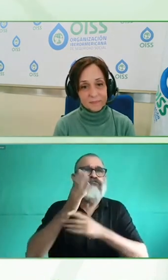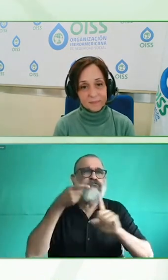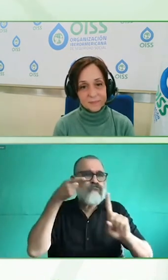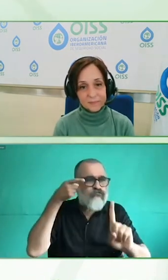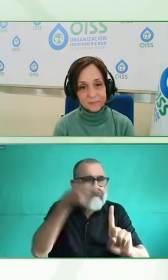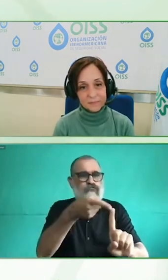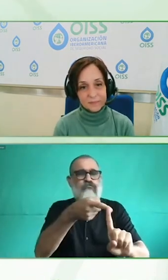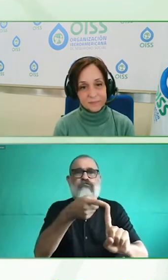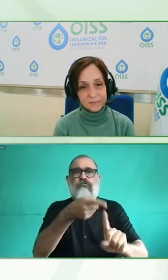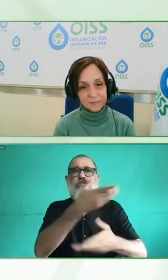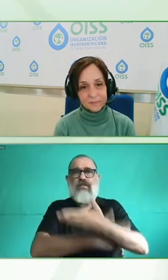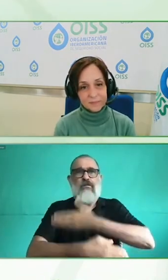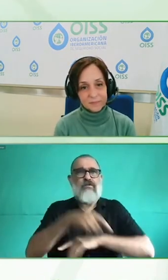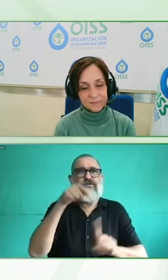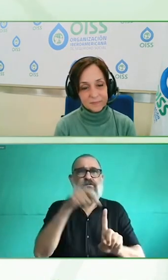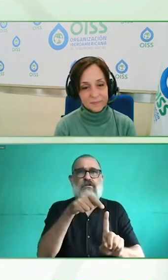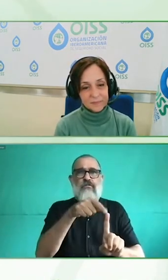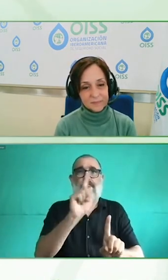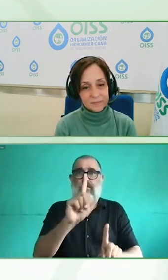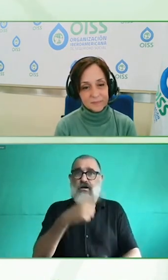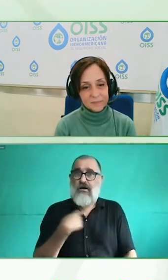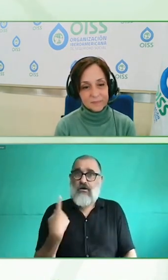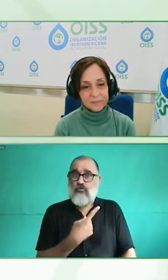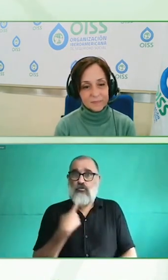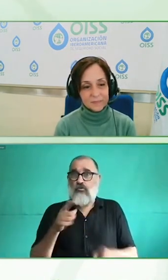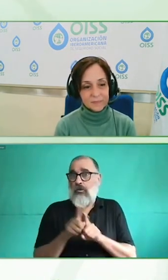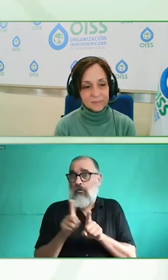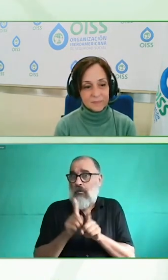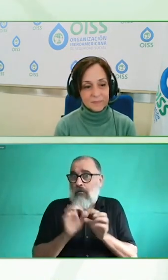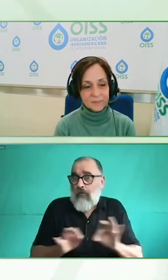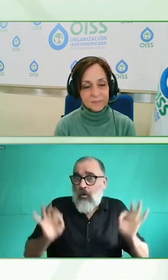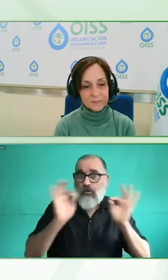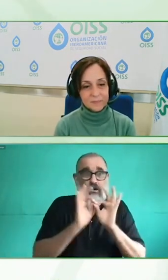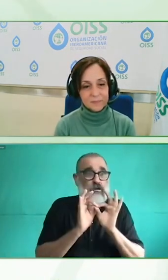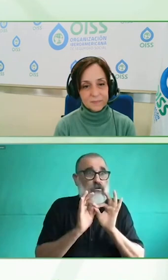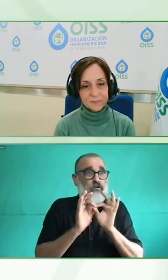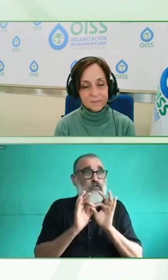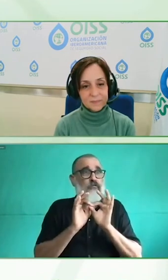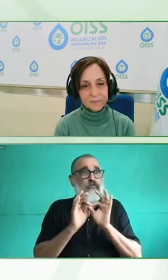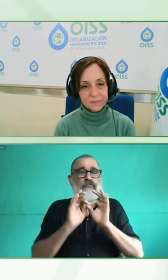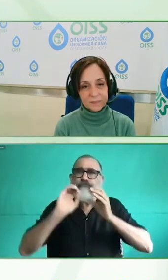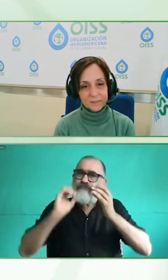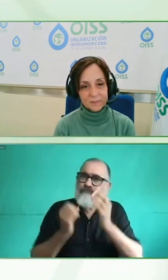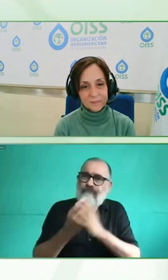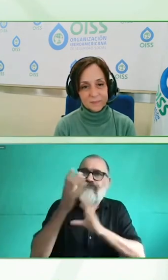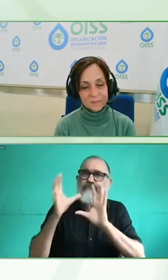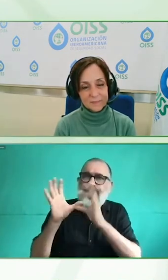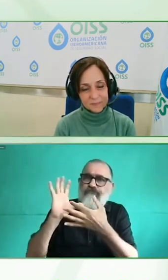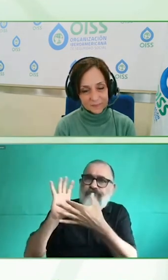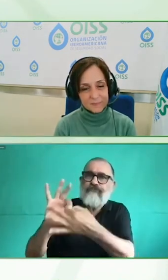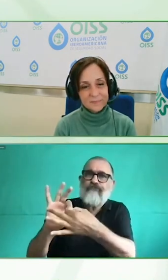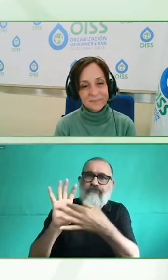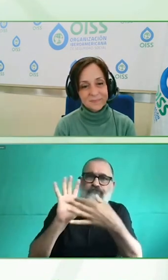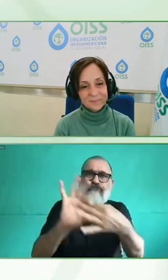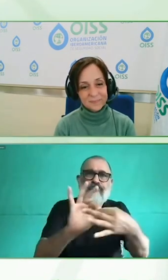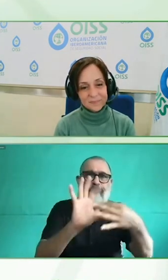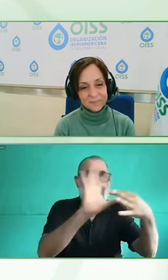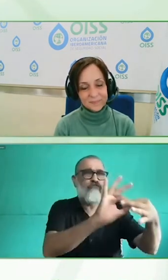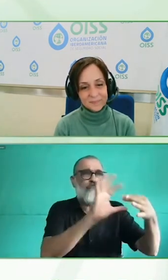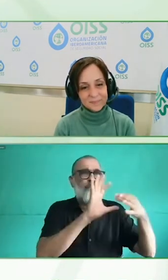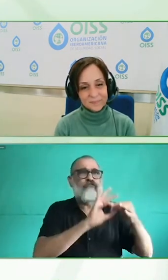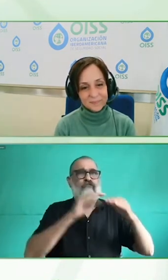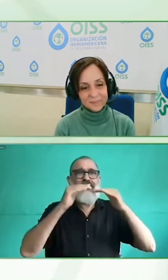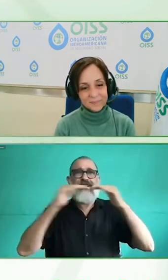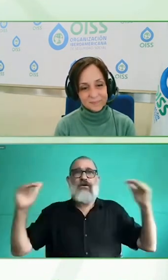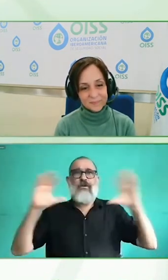también a nivel nacional con iniciativas específicas como islas aisladas otra vez pero también